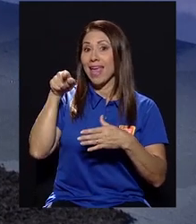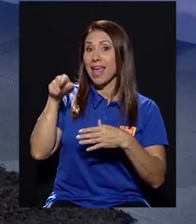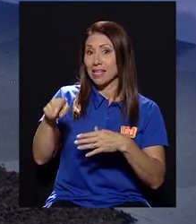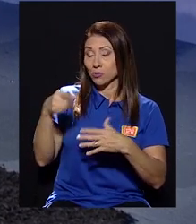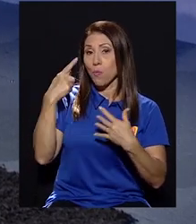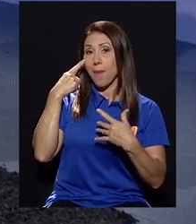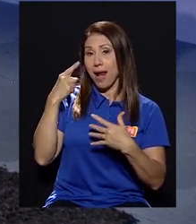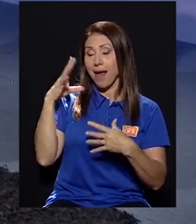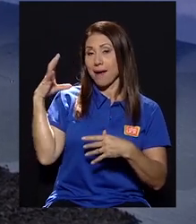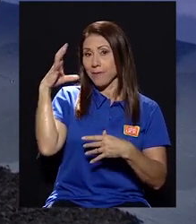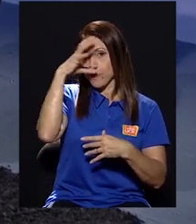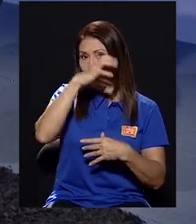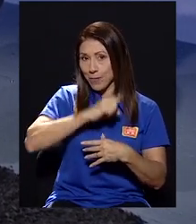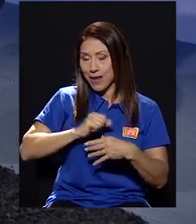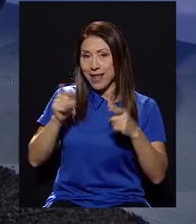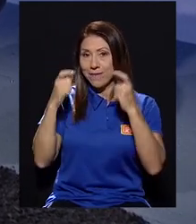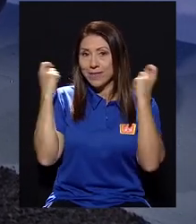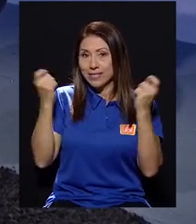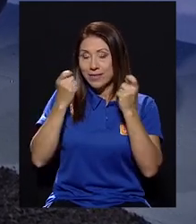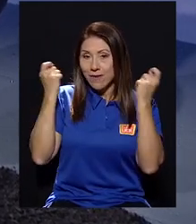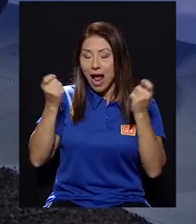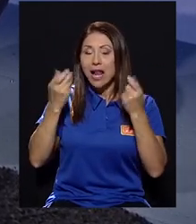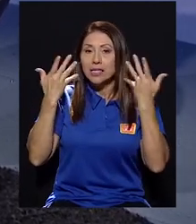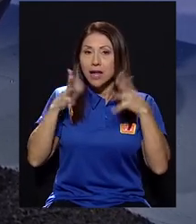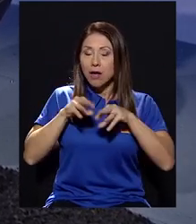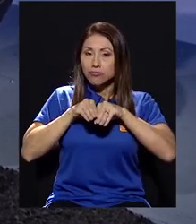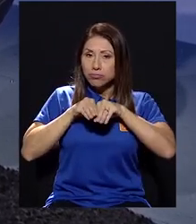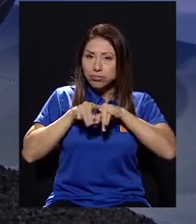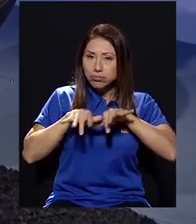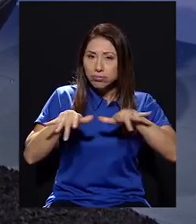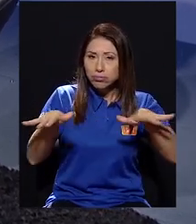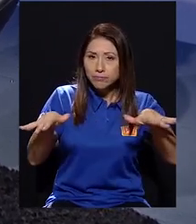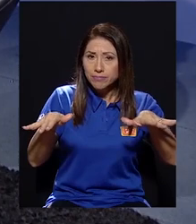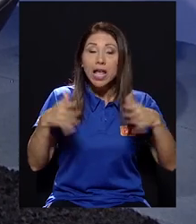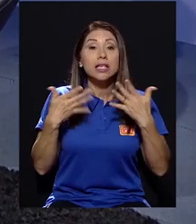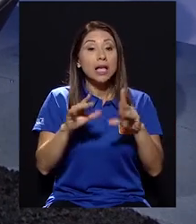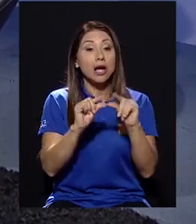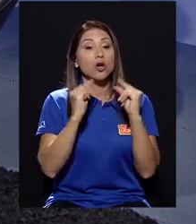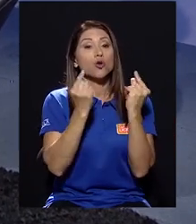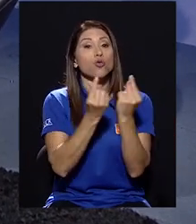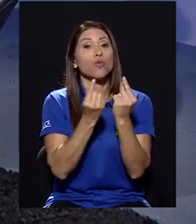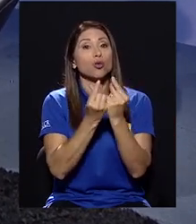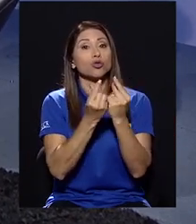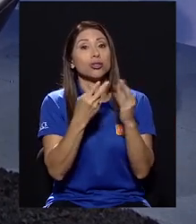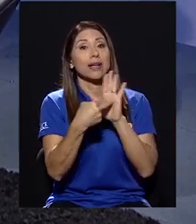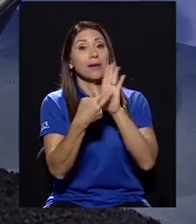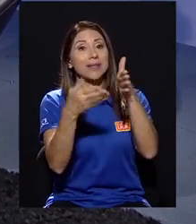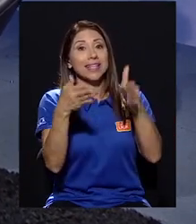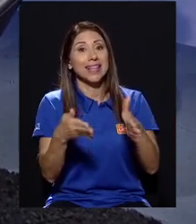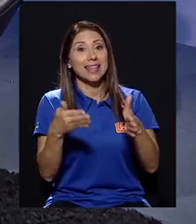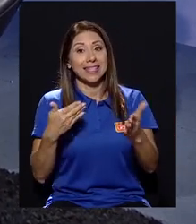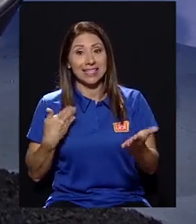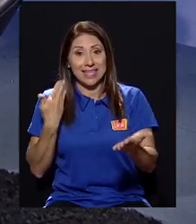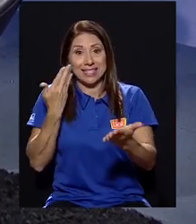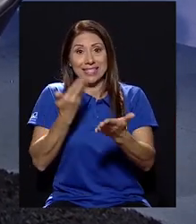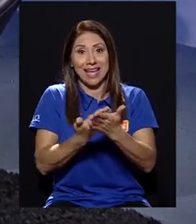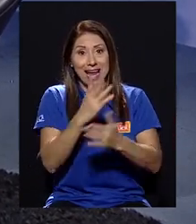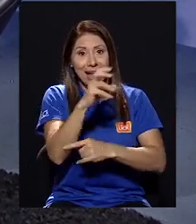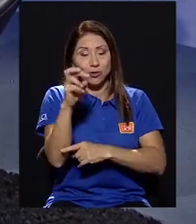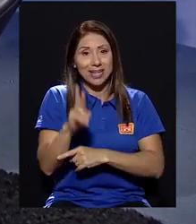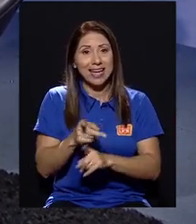el festival se ha extendido. Vamos a empezar, bueno, las delegaciones llegan desde el 10 de abril